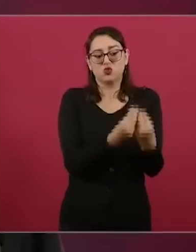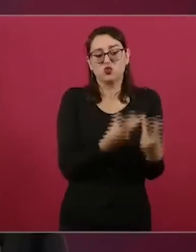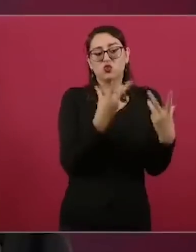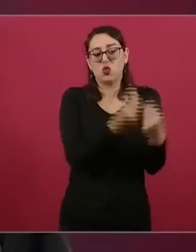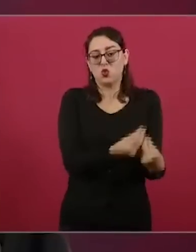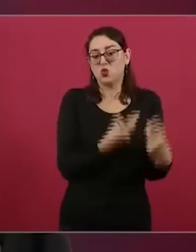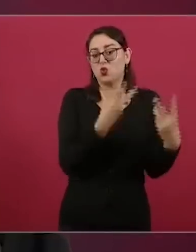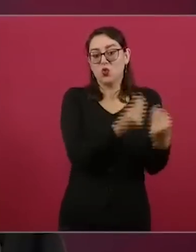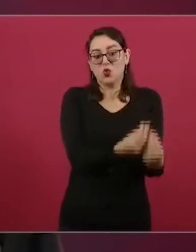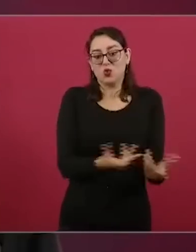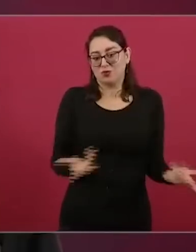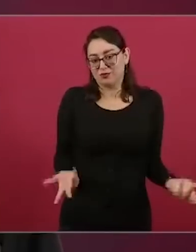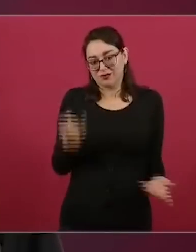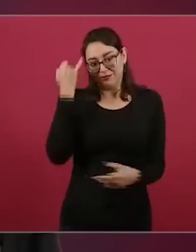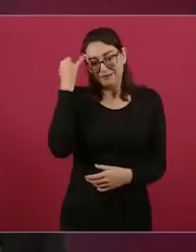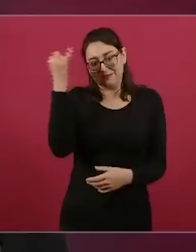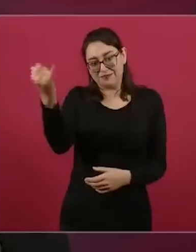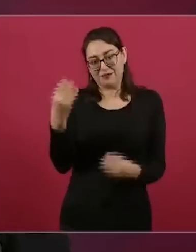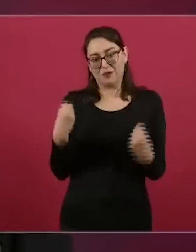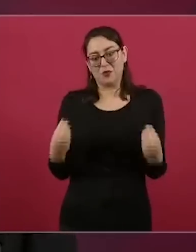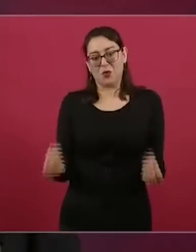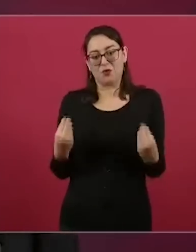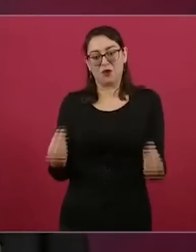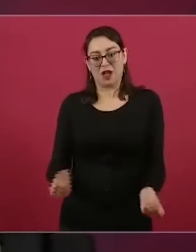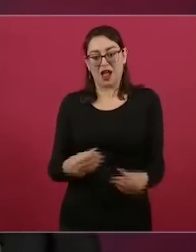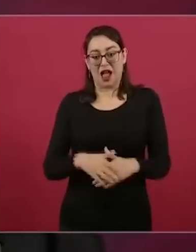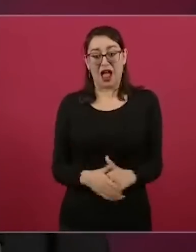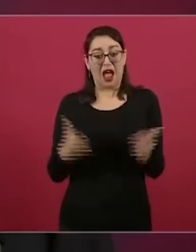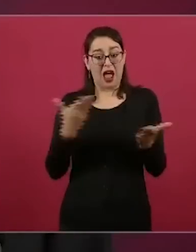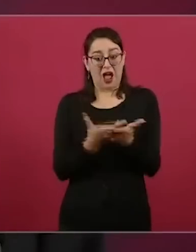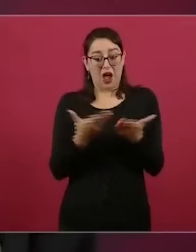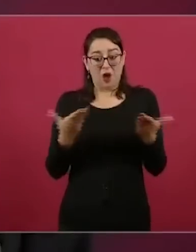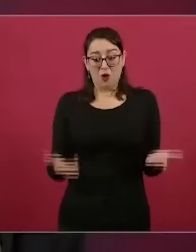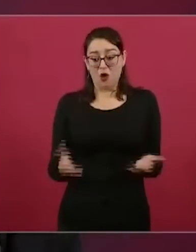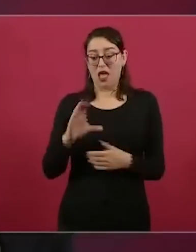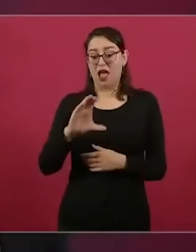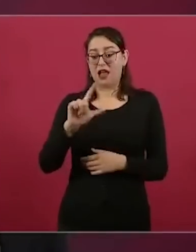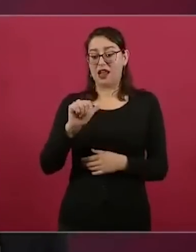Nada más. Y ahora con Claudio X. González.